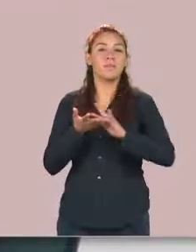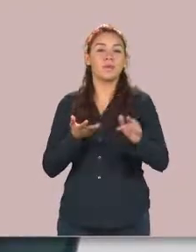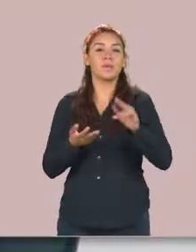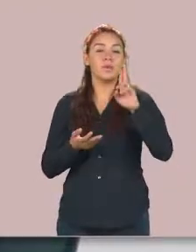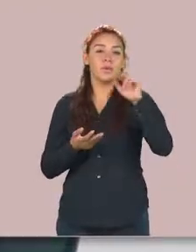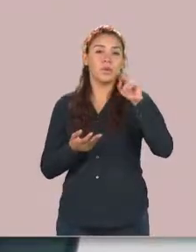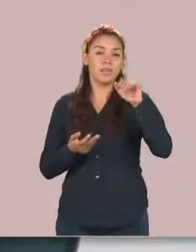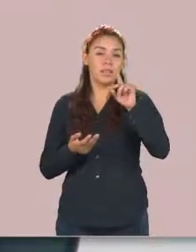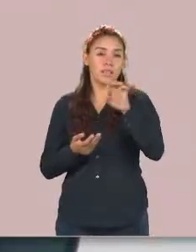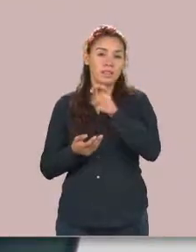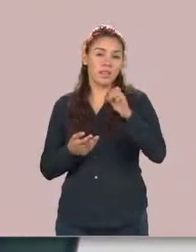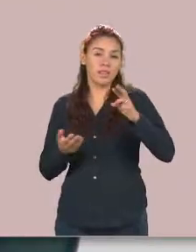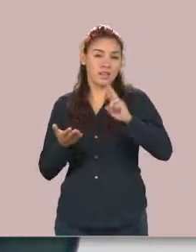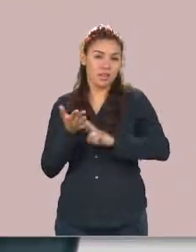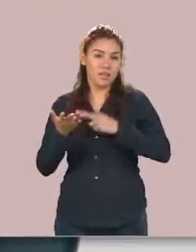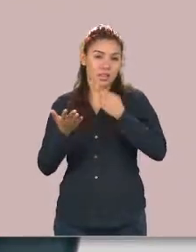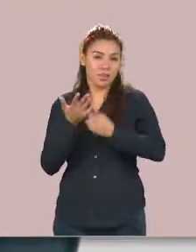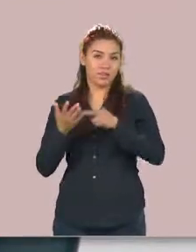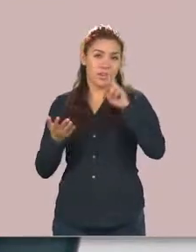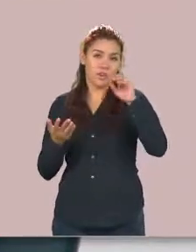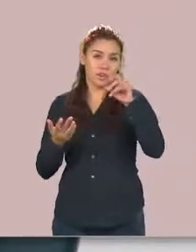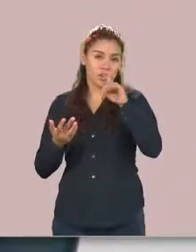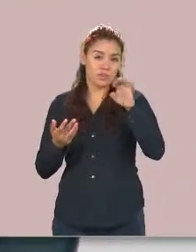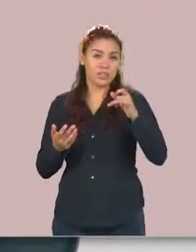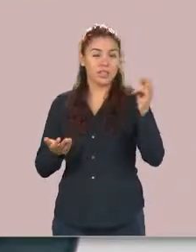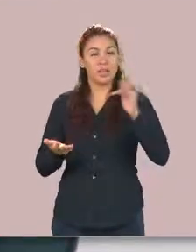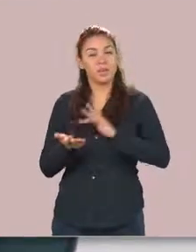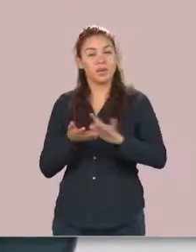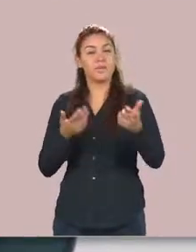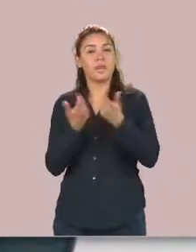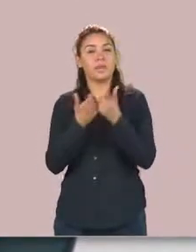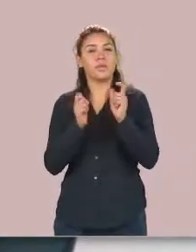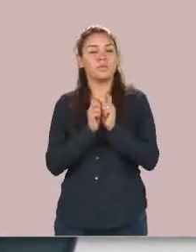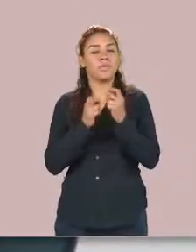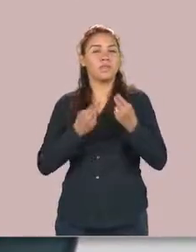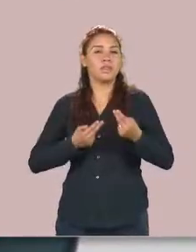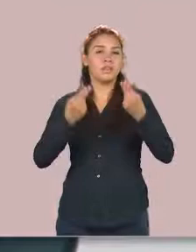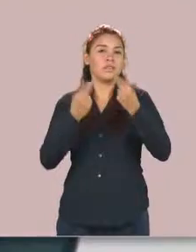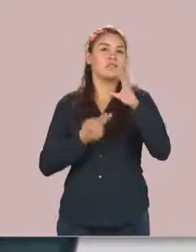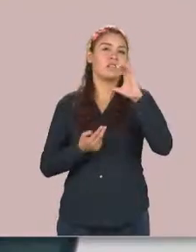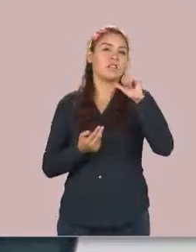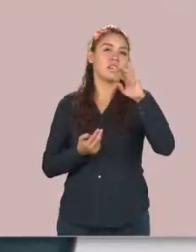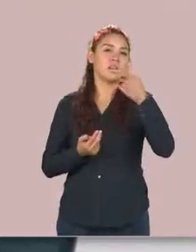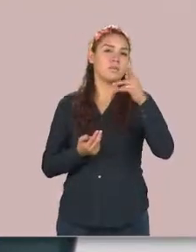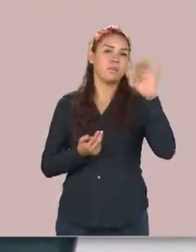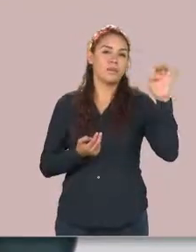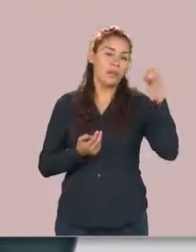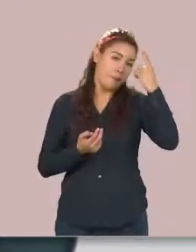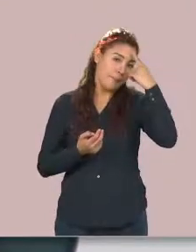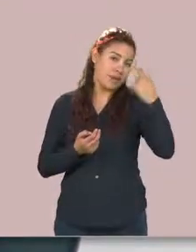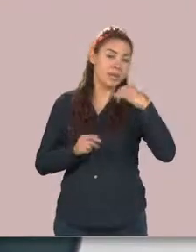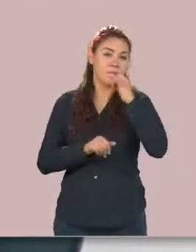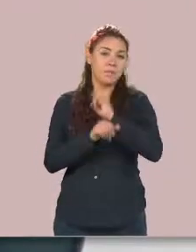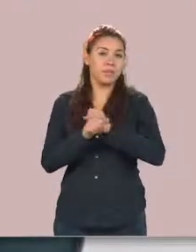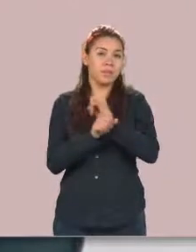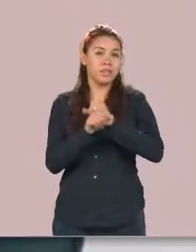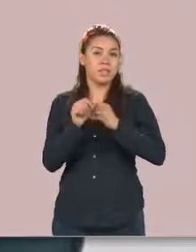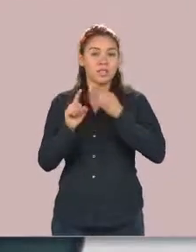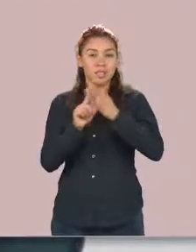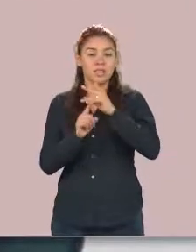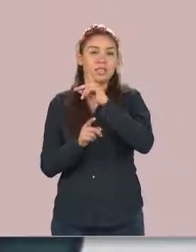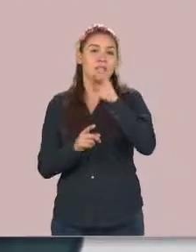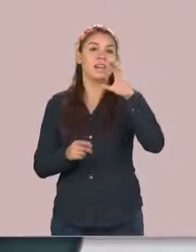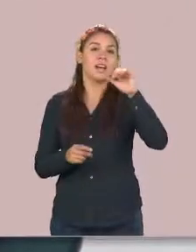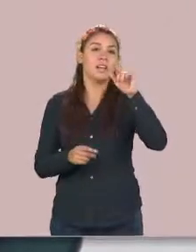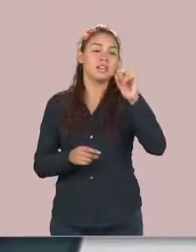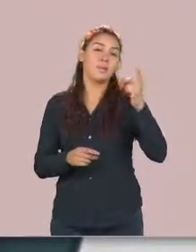multidisciplinaria Reynosa Rode le brinda al Grupo Empresarial CAIPE para la implementación de su sistema de gestión de calidad, donó dos proyectores que servirán